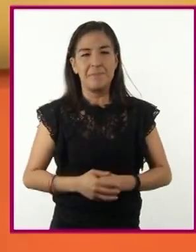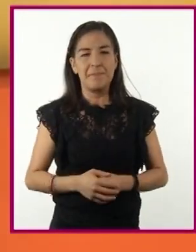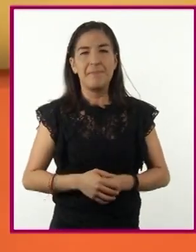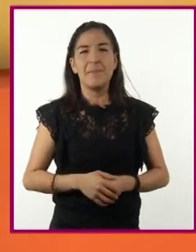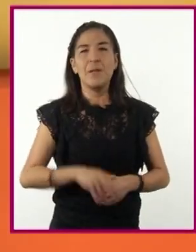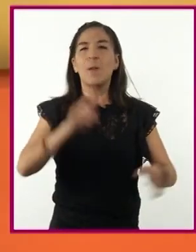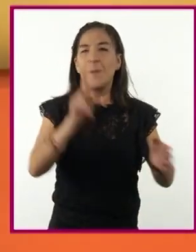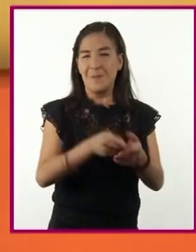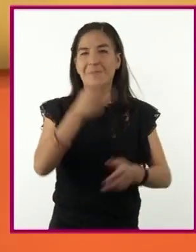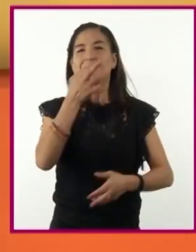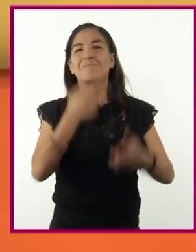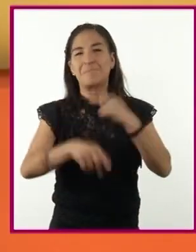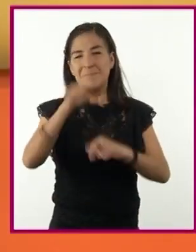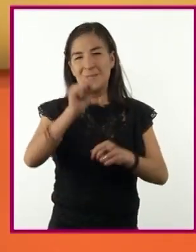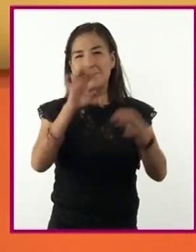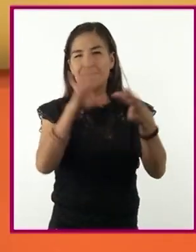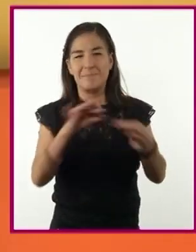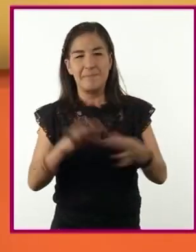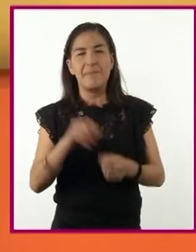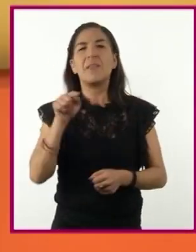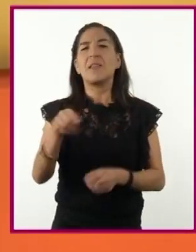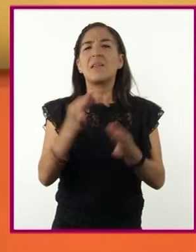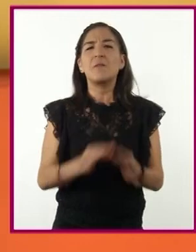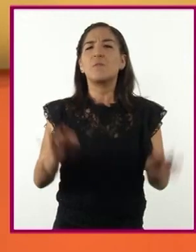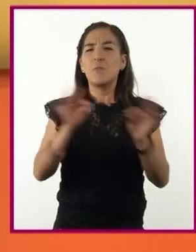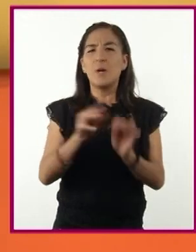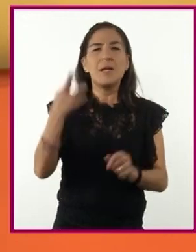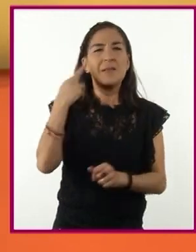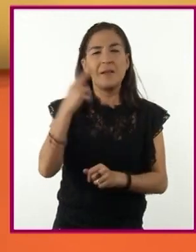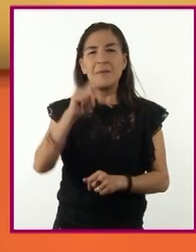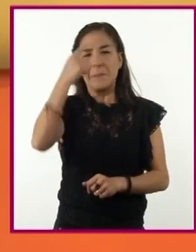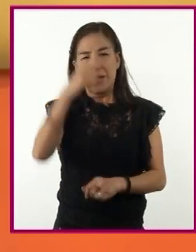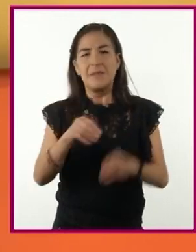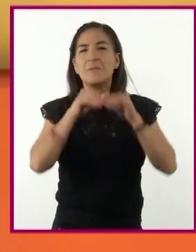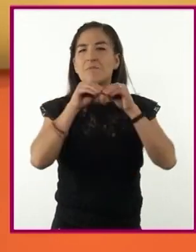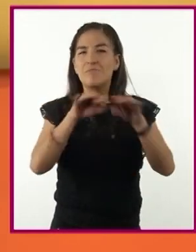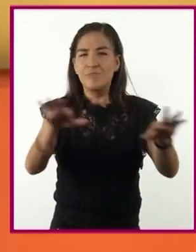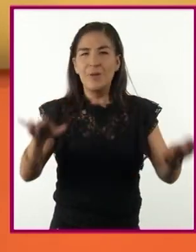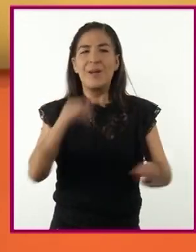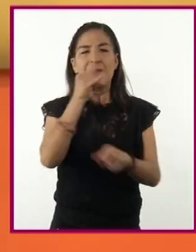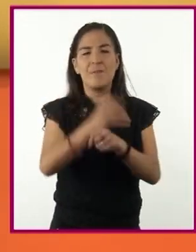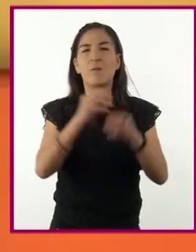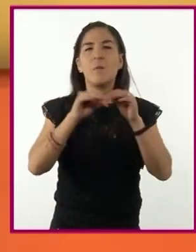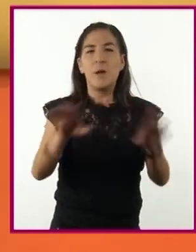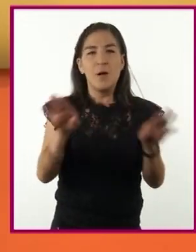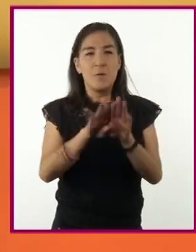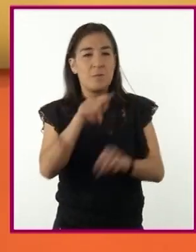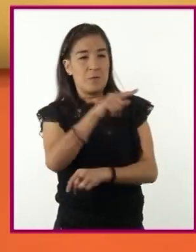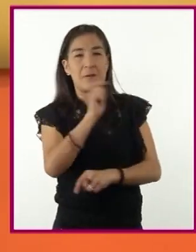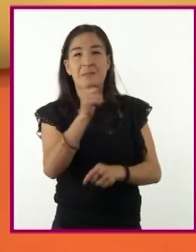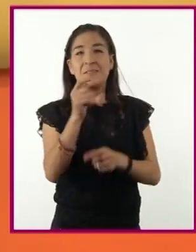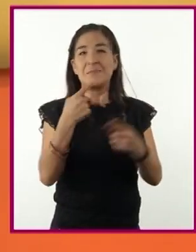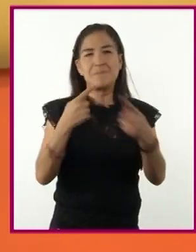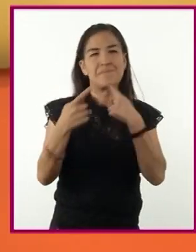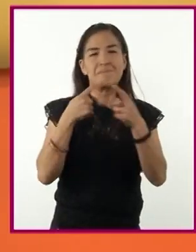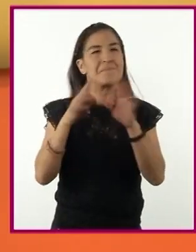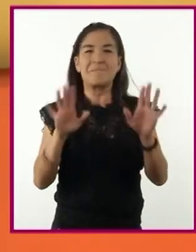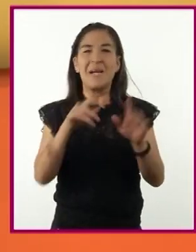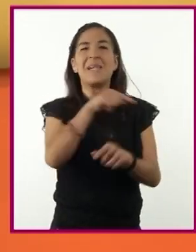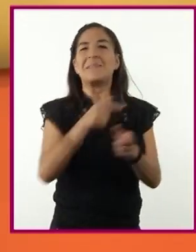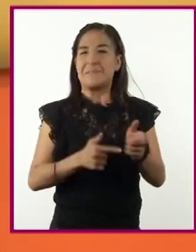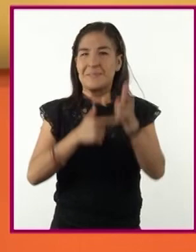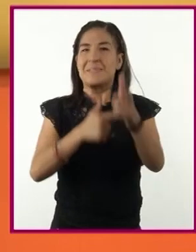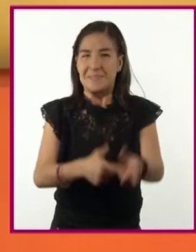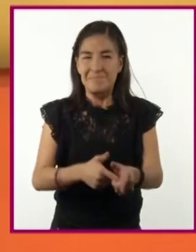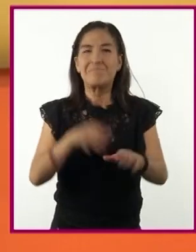recapitulación, podemos decir que la relevancia de la radio como medio masivo de difusión no está a discusión, ya que sigue siendo un